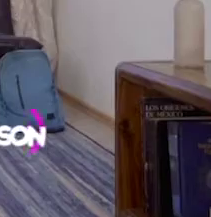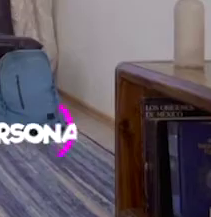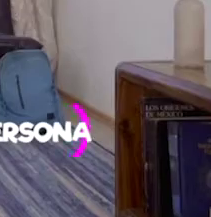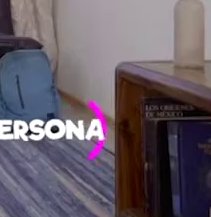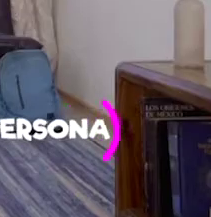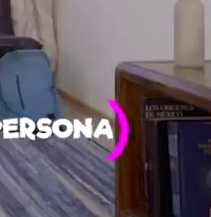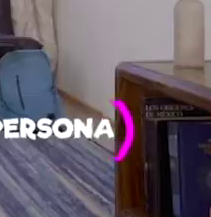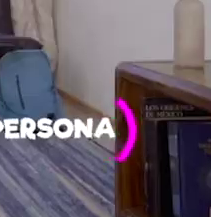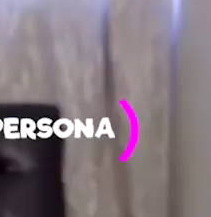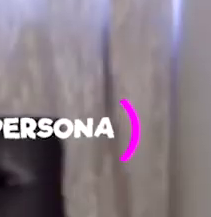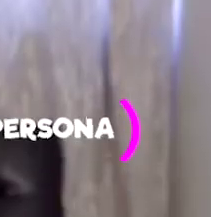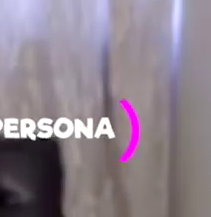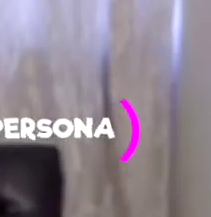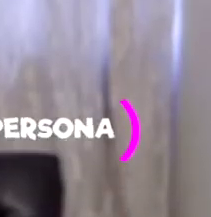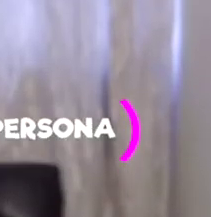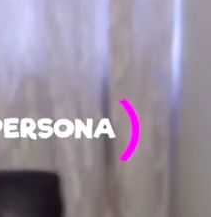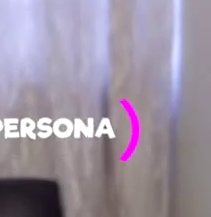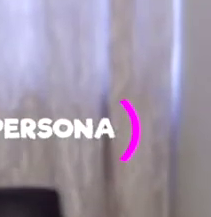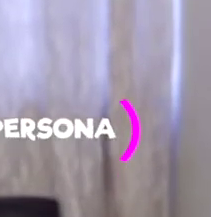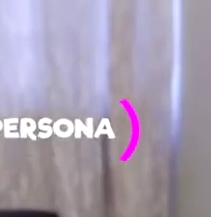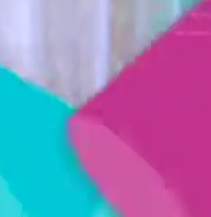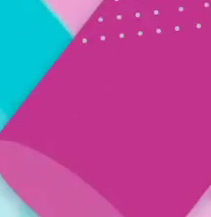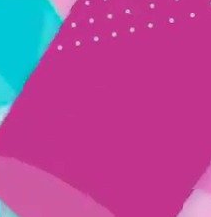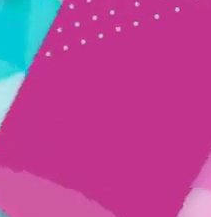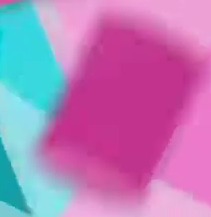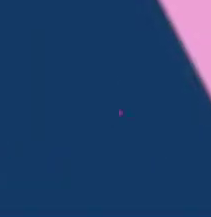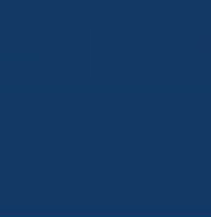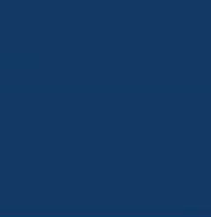Gracias por